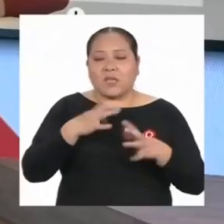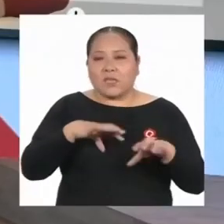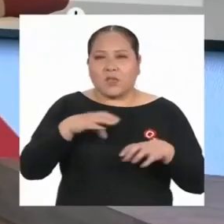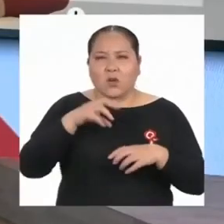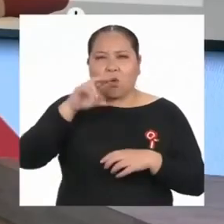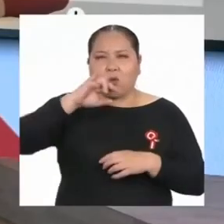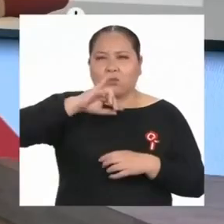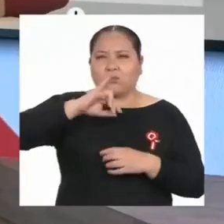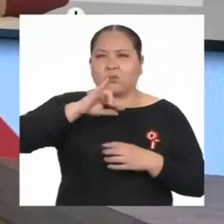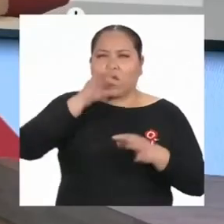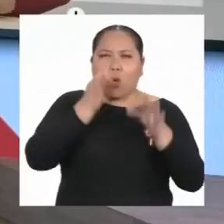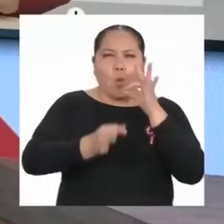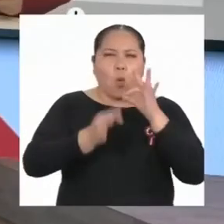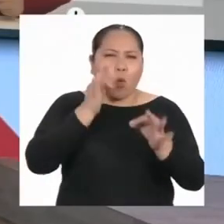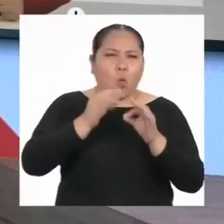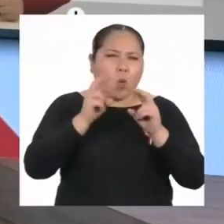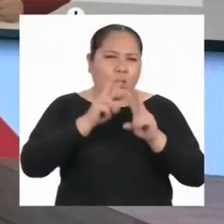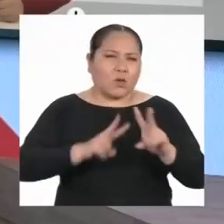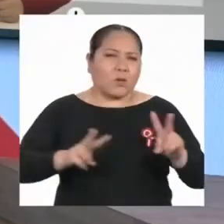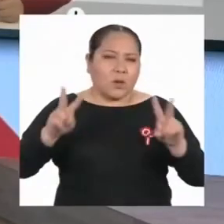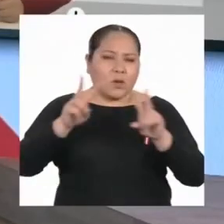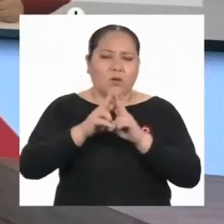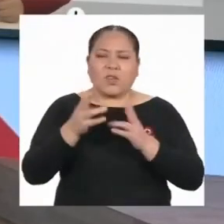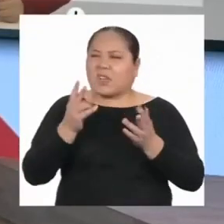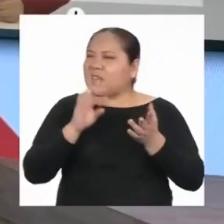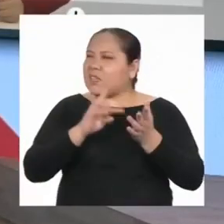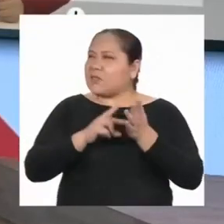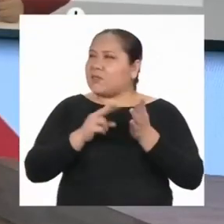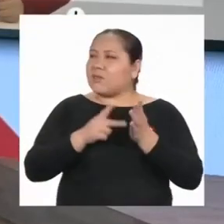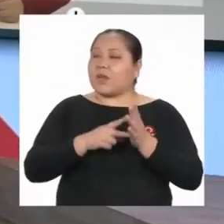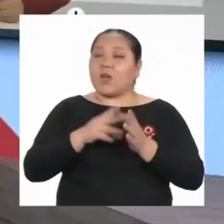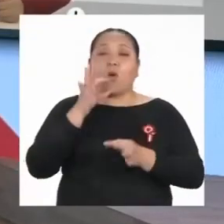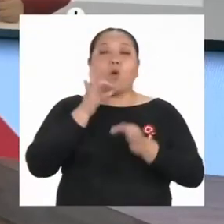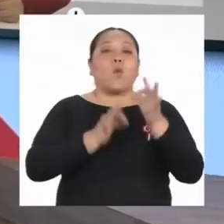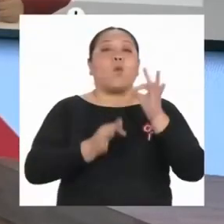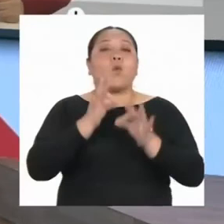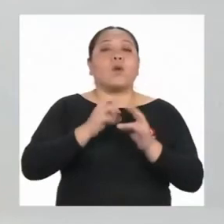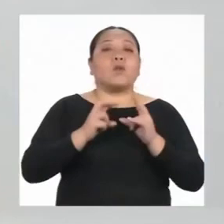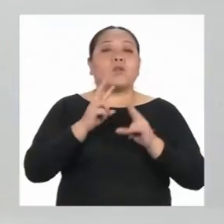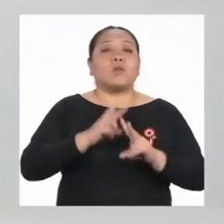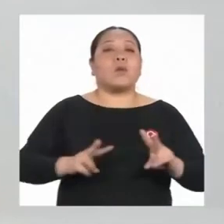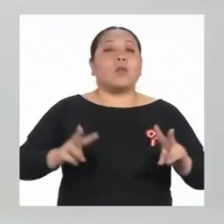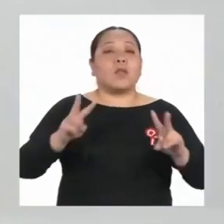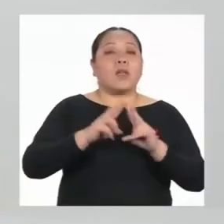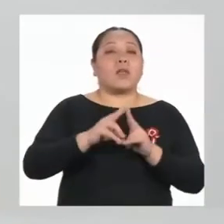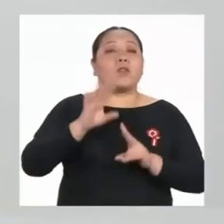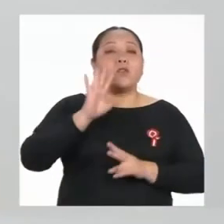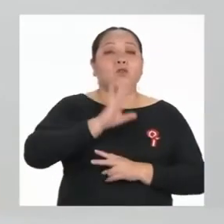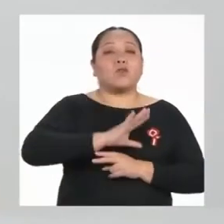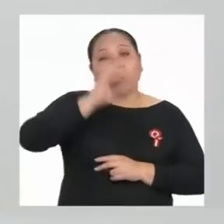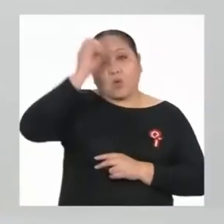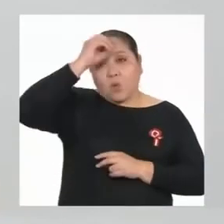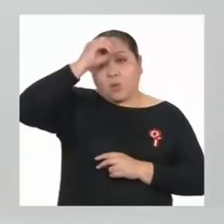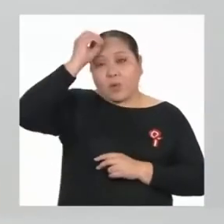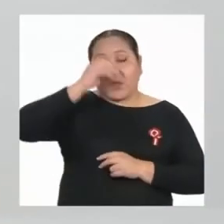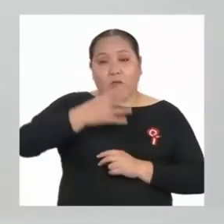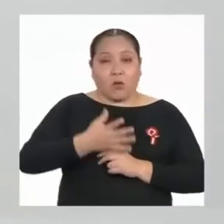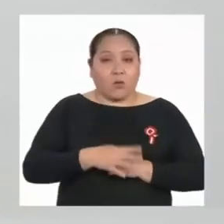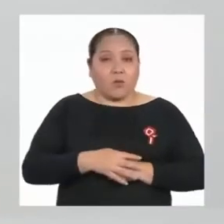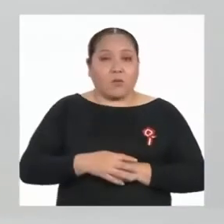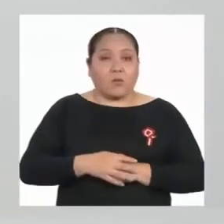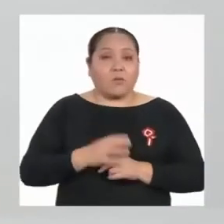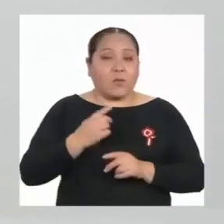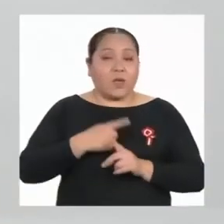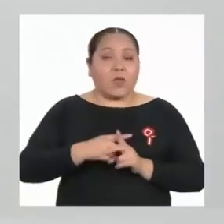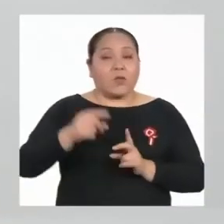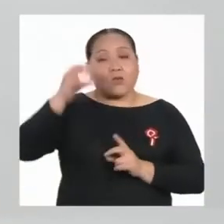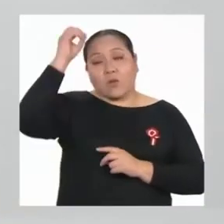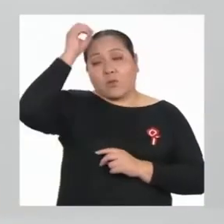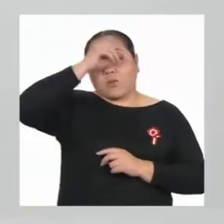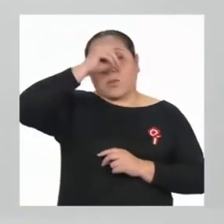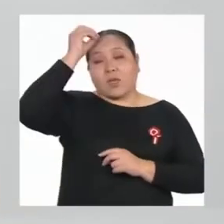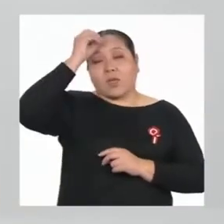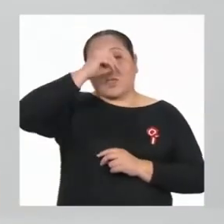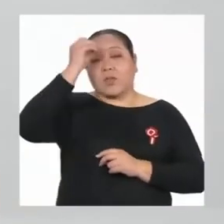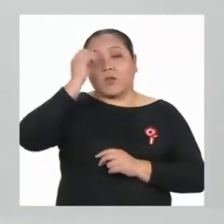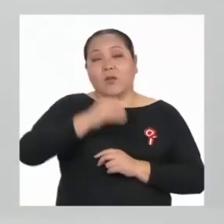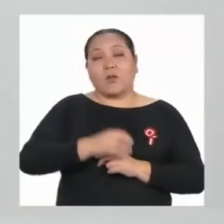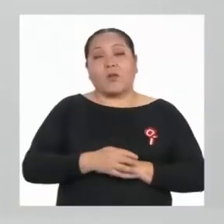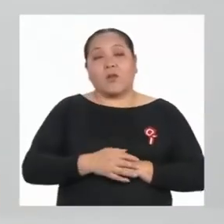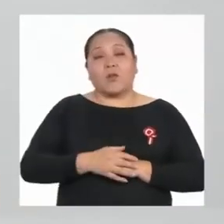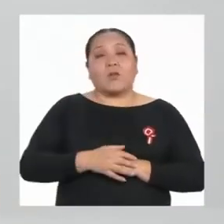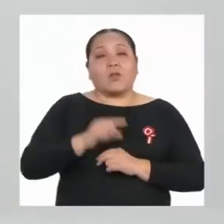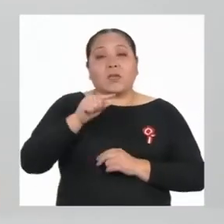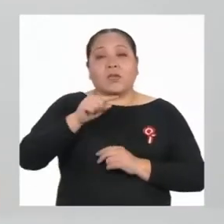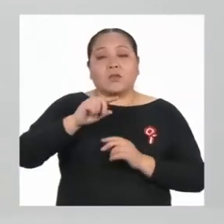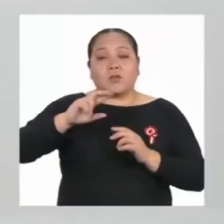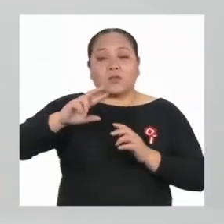significa esto? Un juicio de valor es una opinión. Y cuando opinas, significa que estás en un